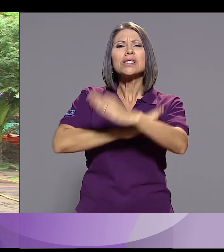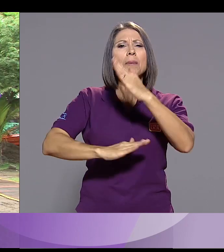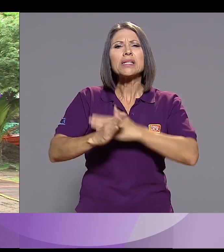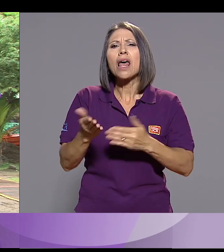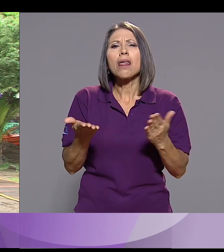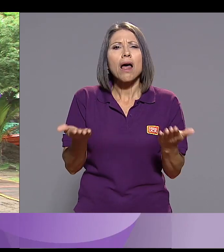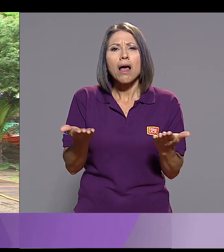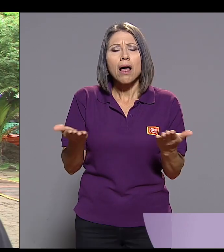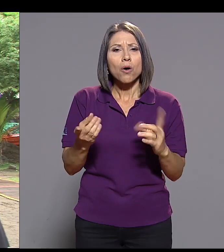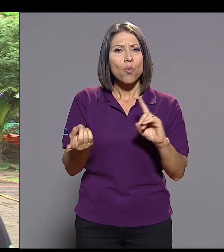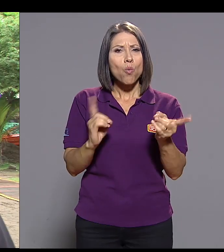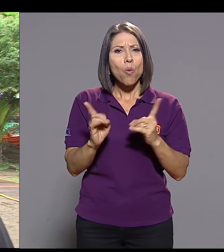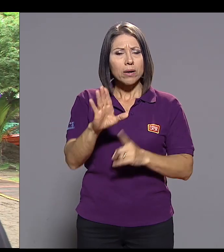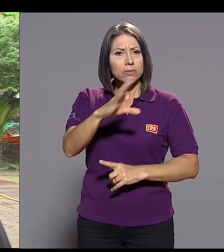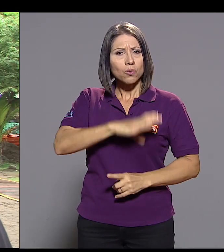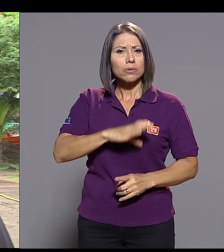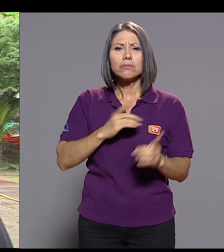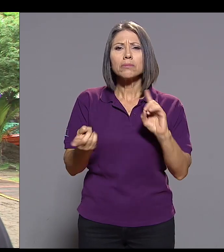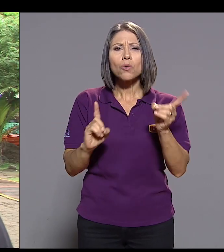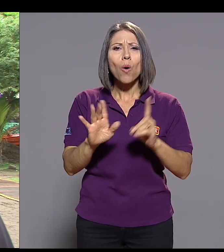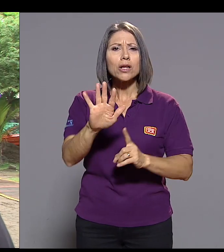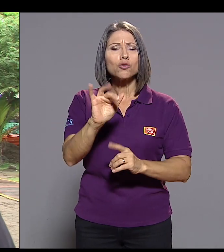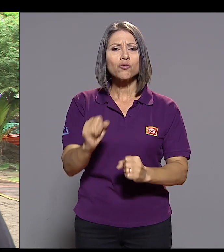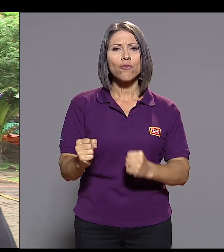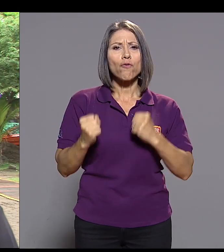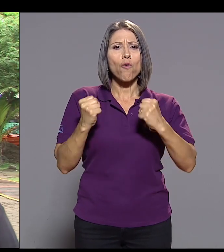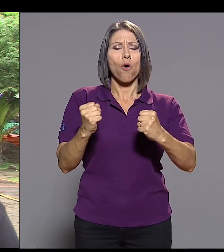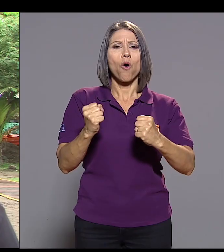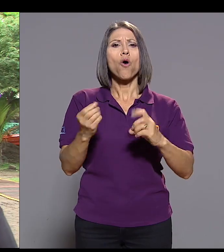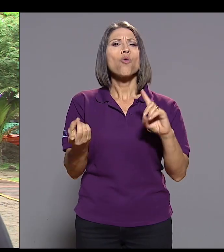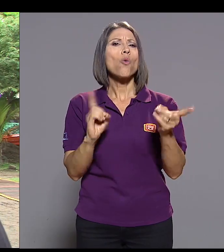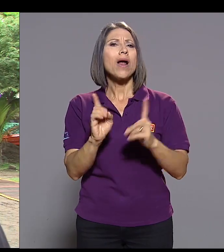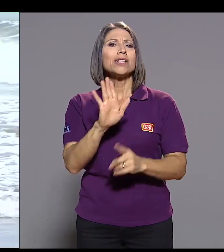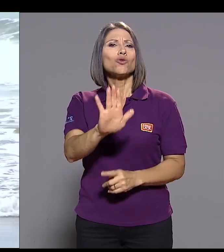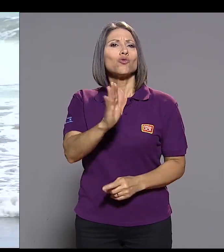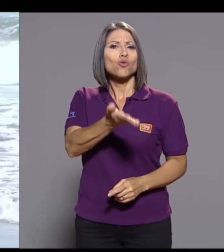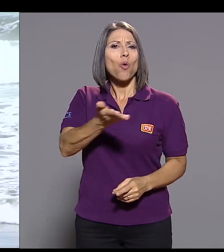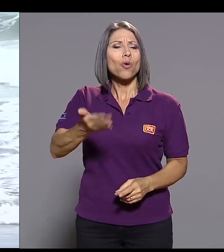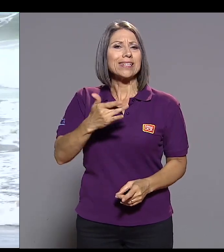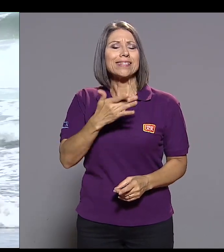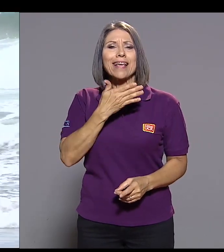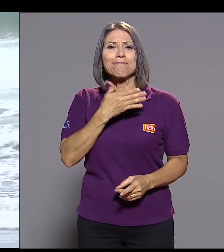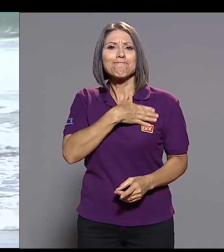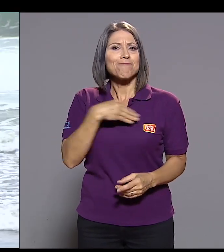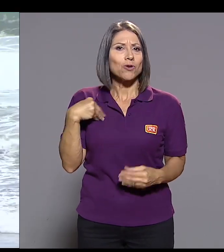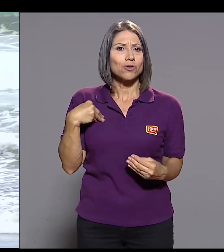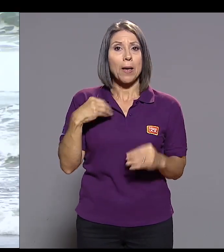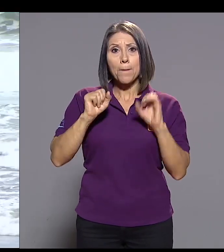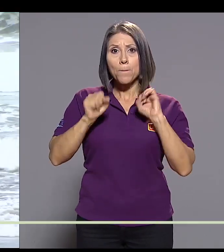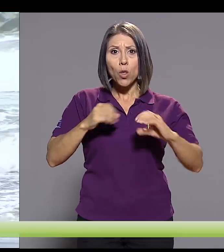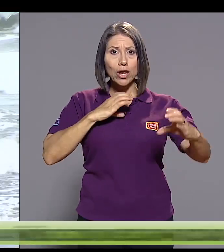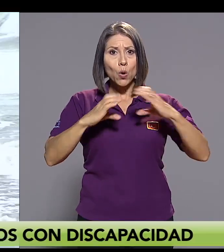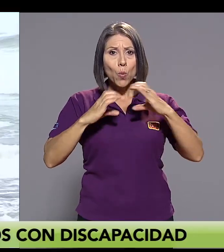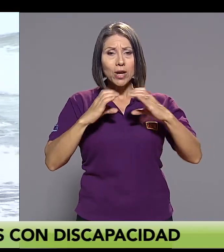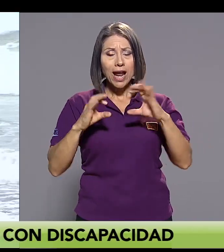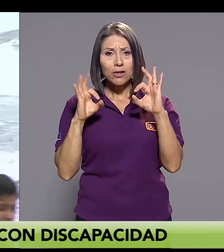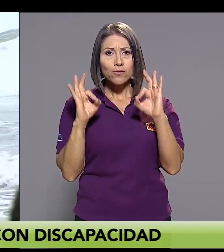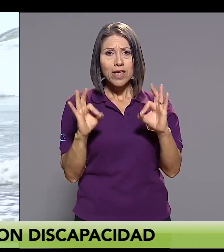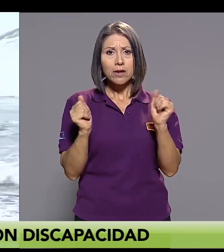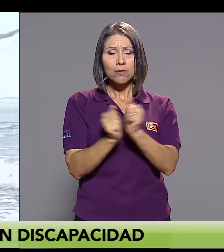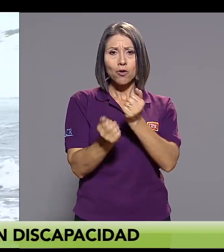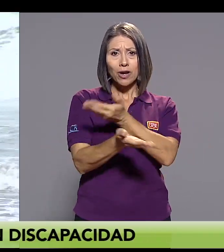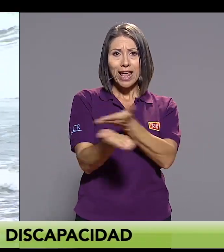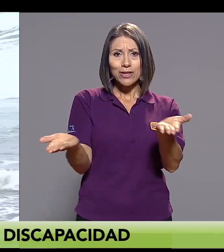que están alrededor de él. Saber qué es su discapacidad, cuál es su condición, cuáles son sus fortalezas también y sus gustos